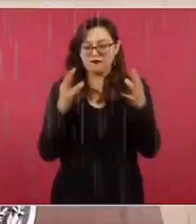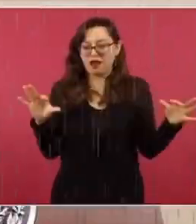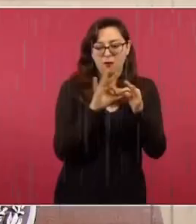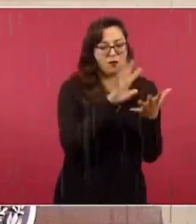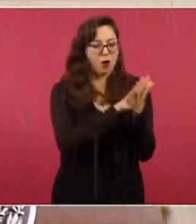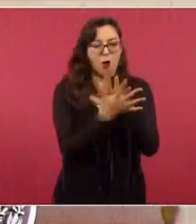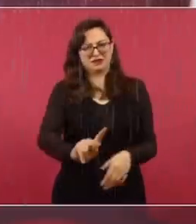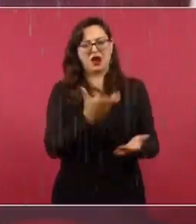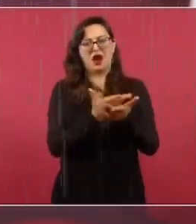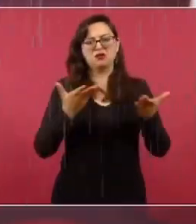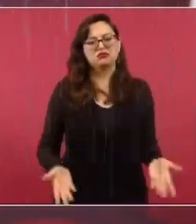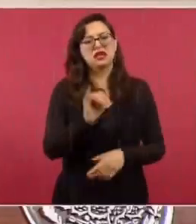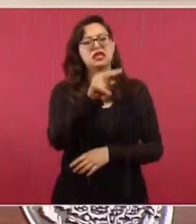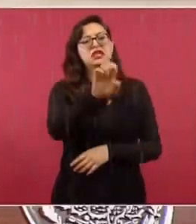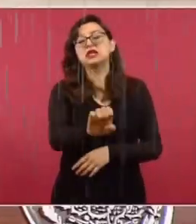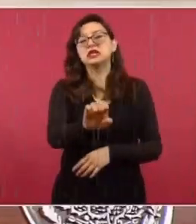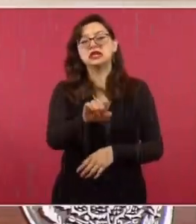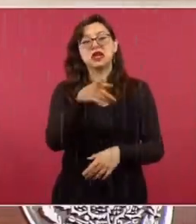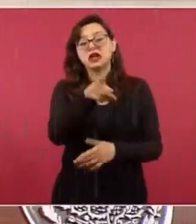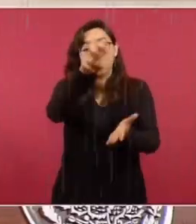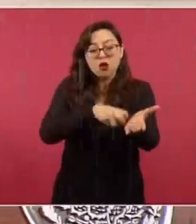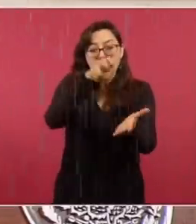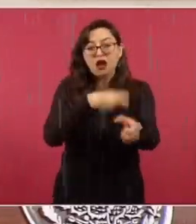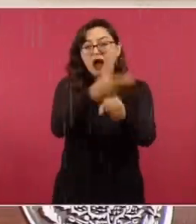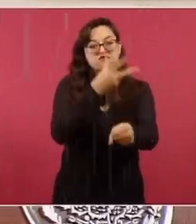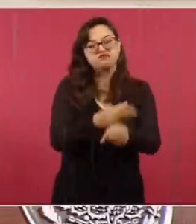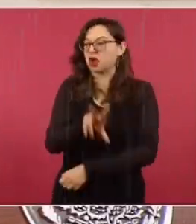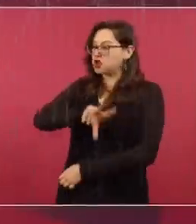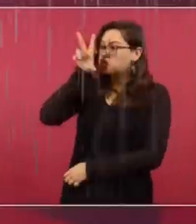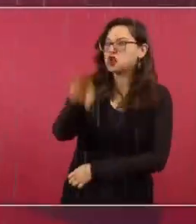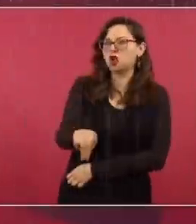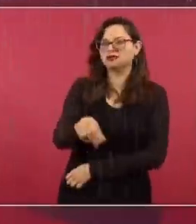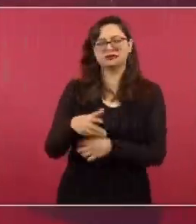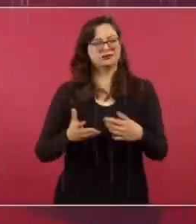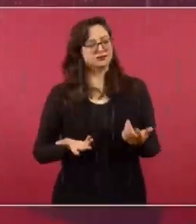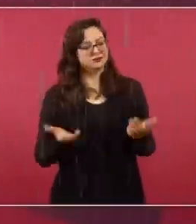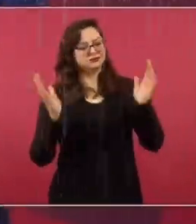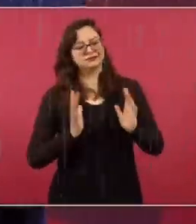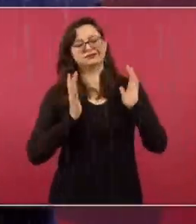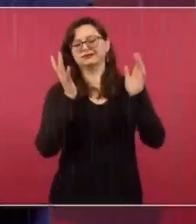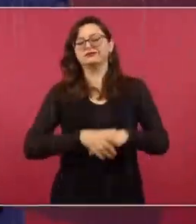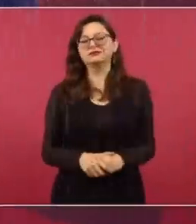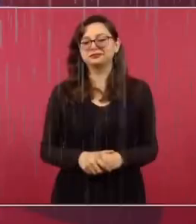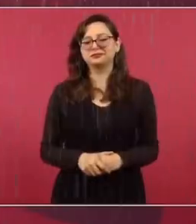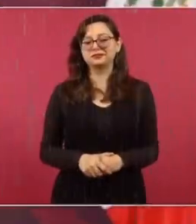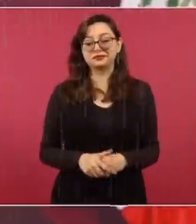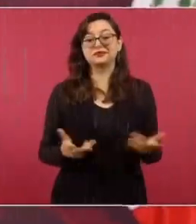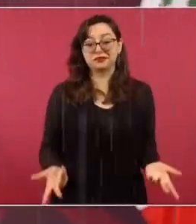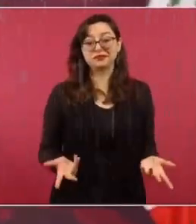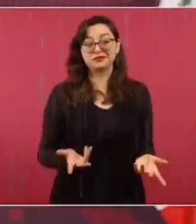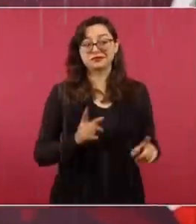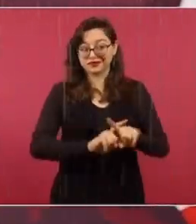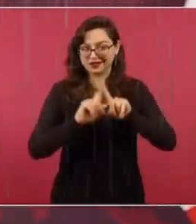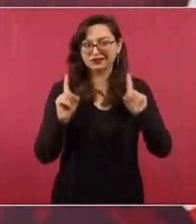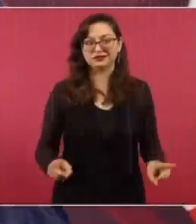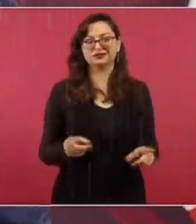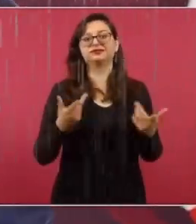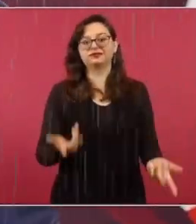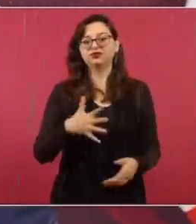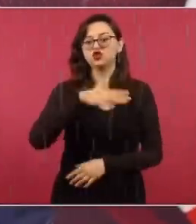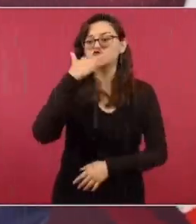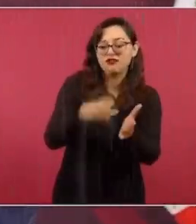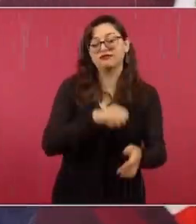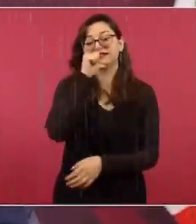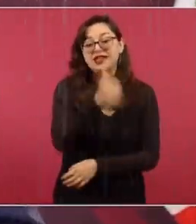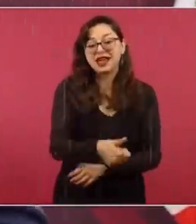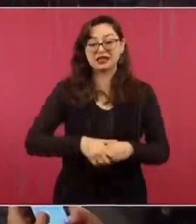anteriores. Entonces, cuando dicen, el INE no se toca, pues lo que hay que estar pensando es, no se toca, que eso es lo que ellos quieren, la